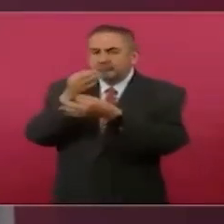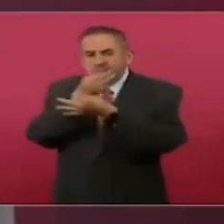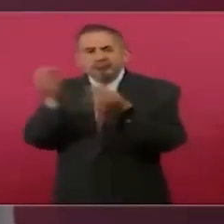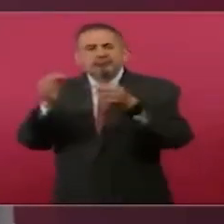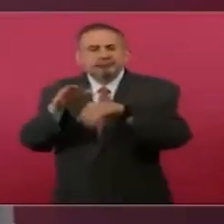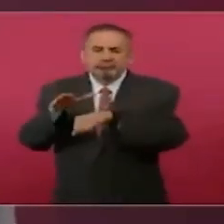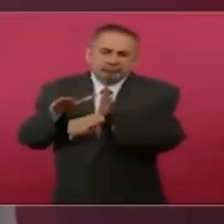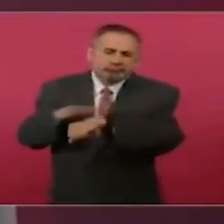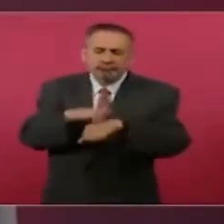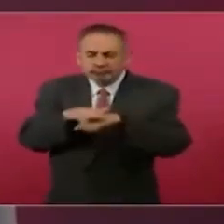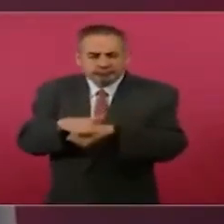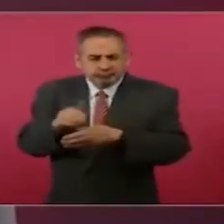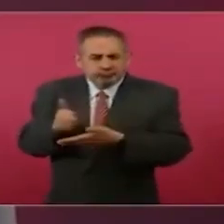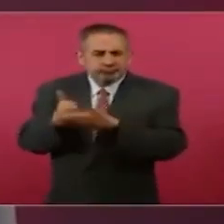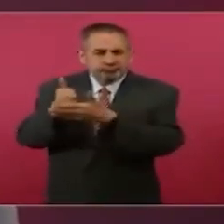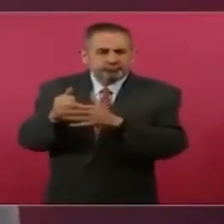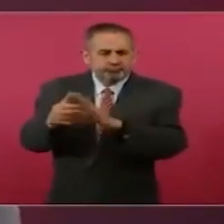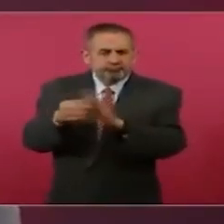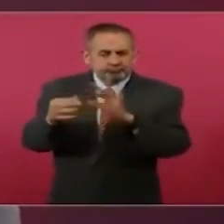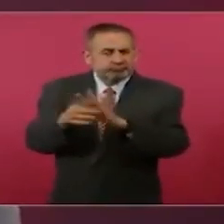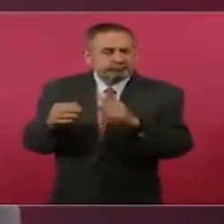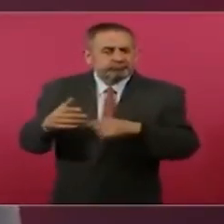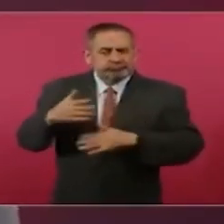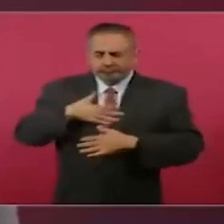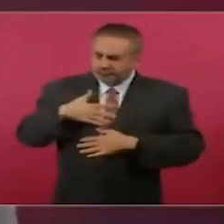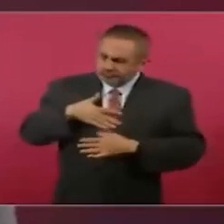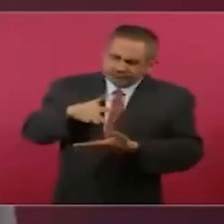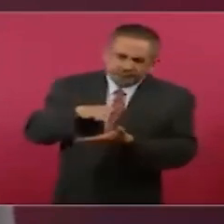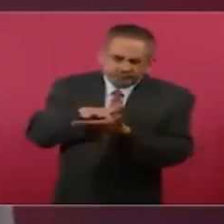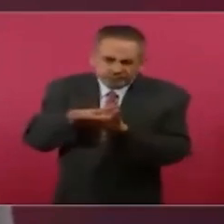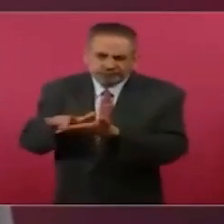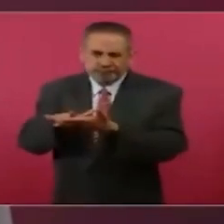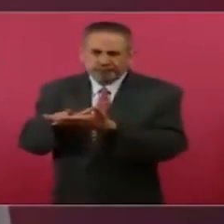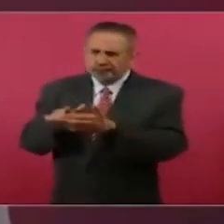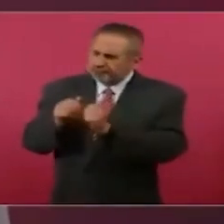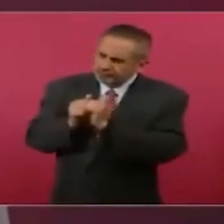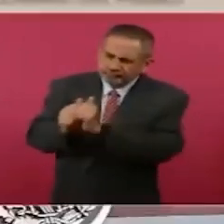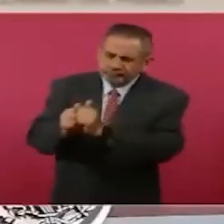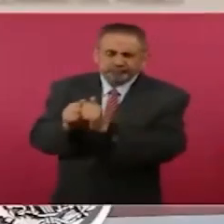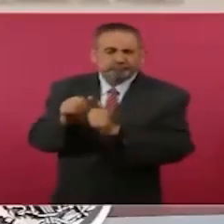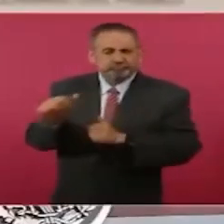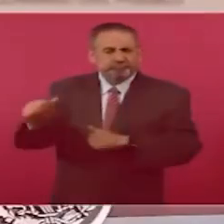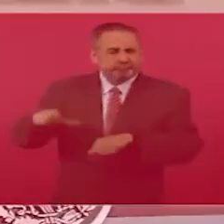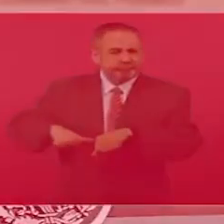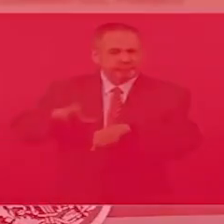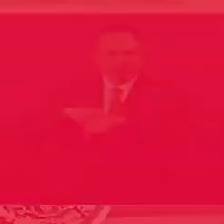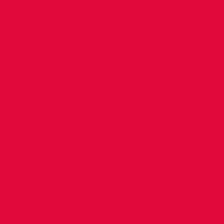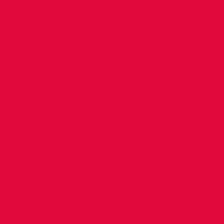nuestro apoyo, nuestra solidaridad con el gobernador.